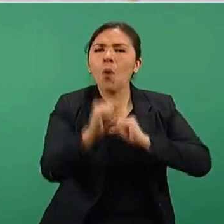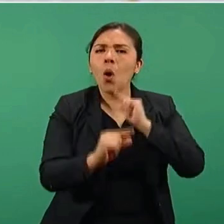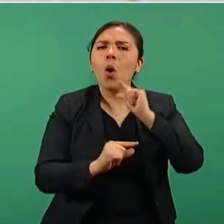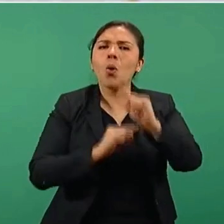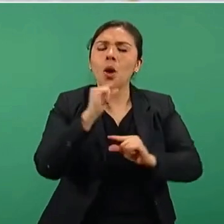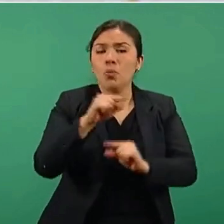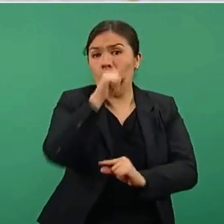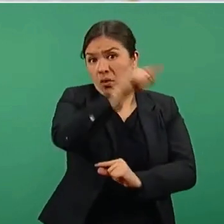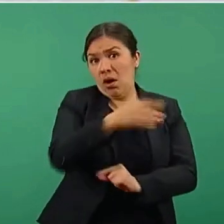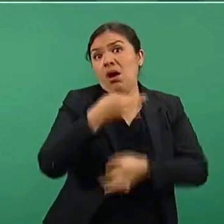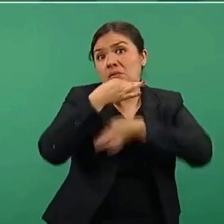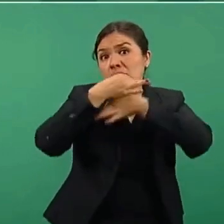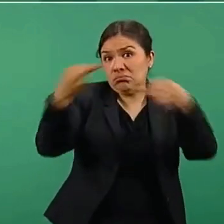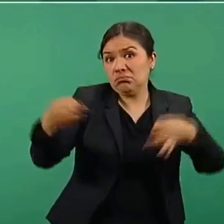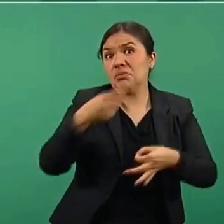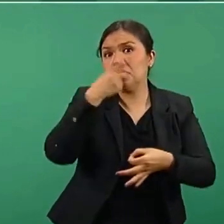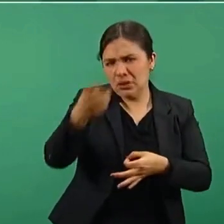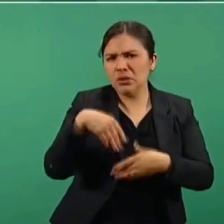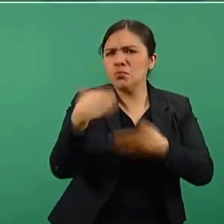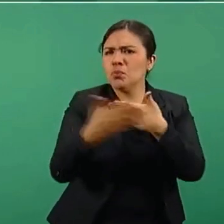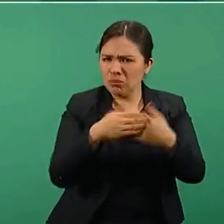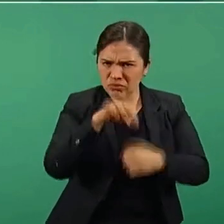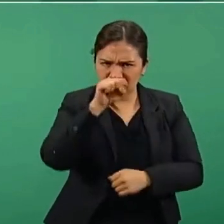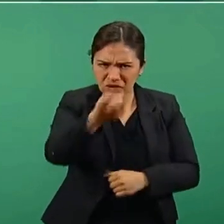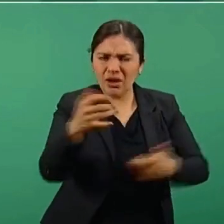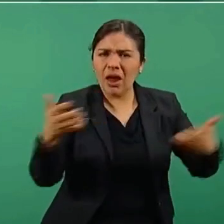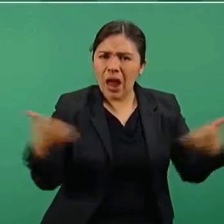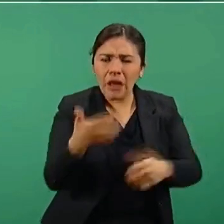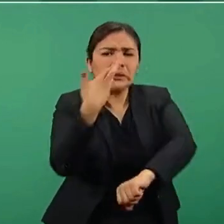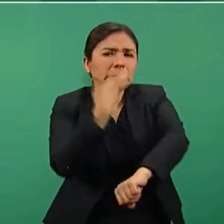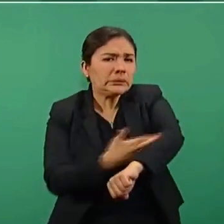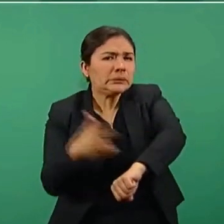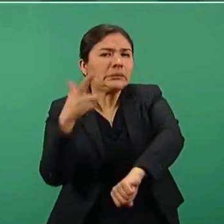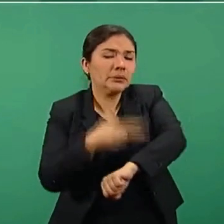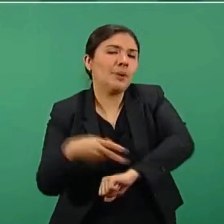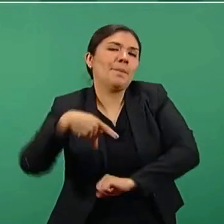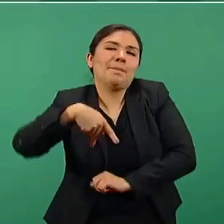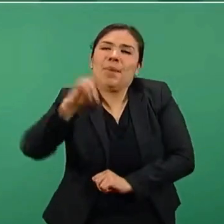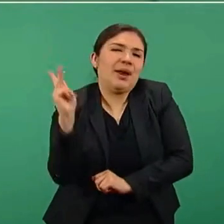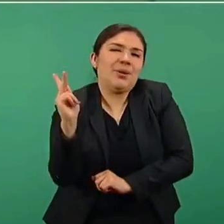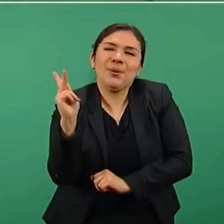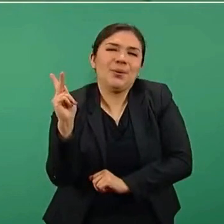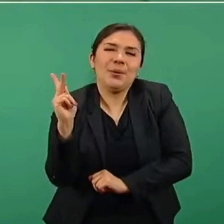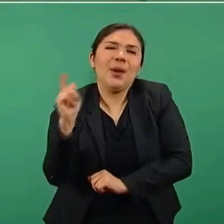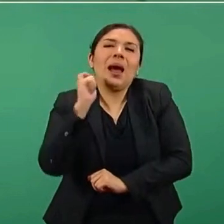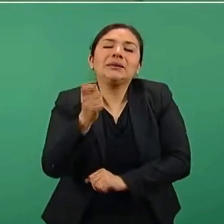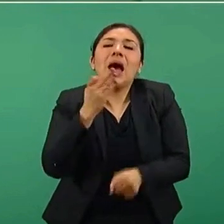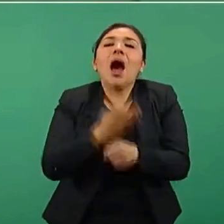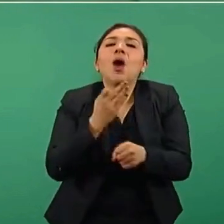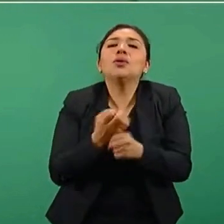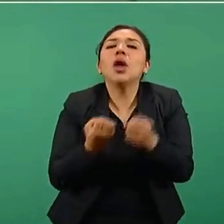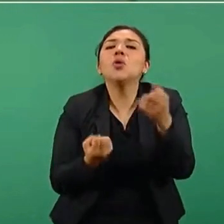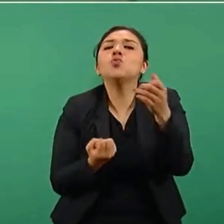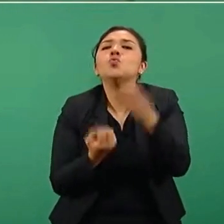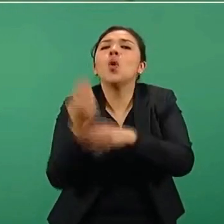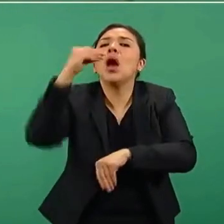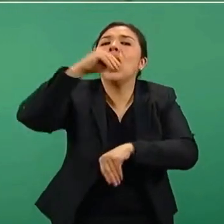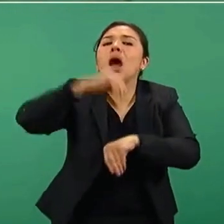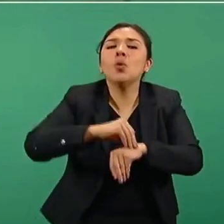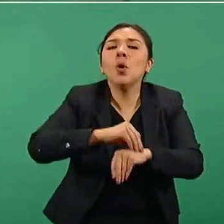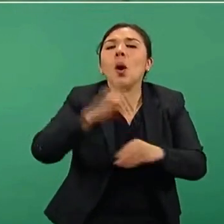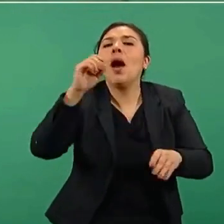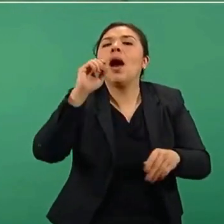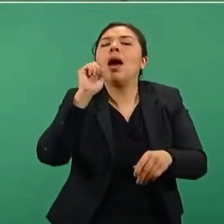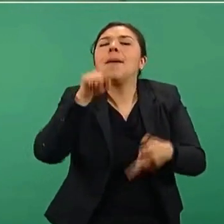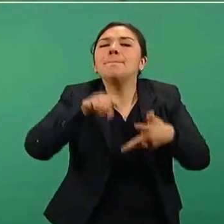fue un compromiso de campaña y lo va a cumplir, pero están apenas aprobando las